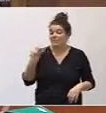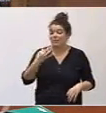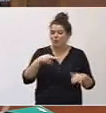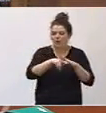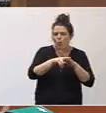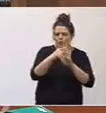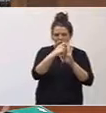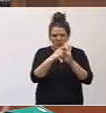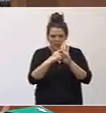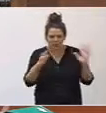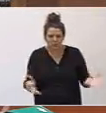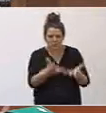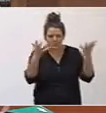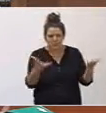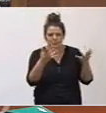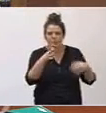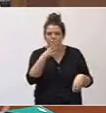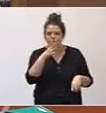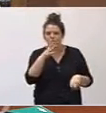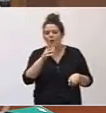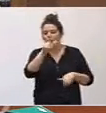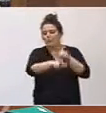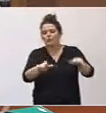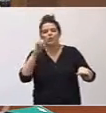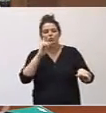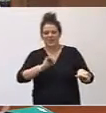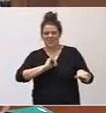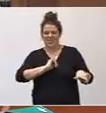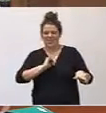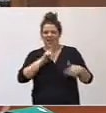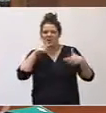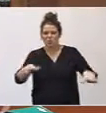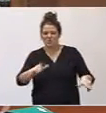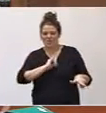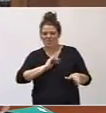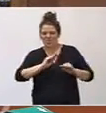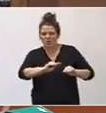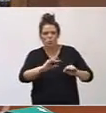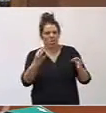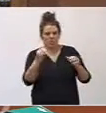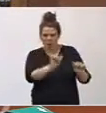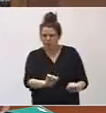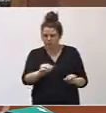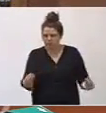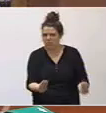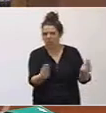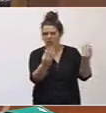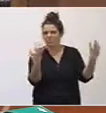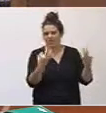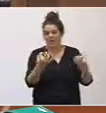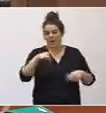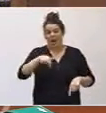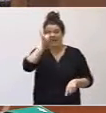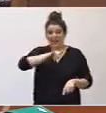promocionen la identidad lingüística de las personas sordas. En Canarias no nos podemos olvidar de que tenemos dos